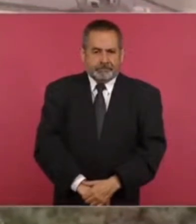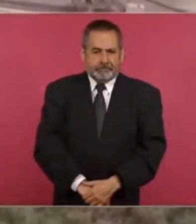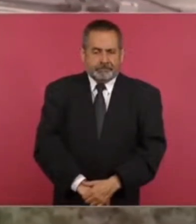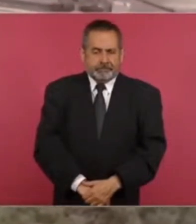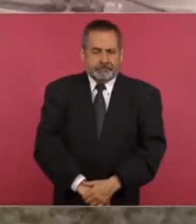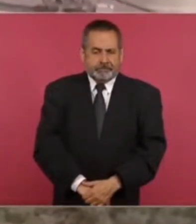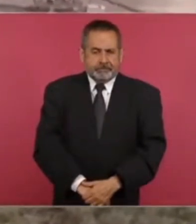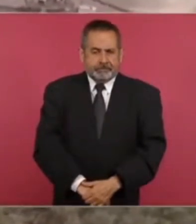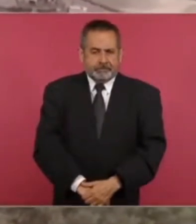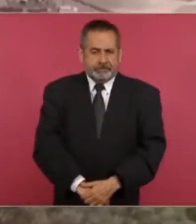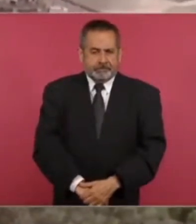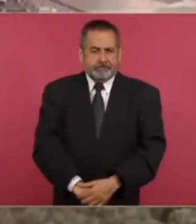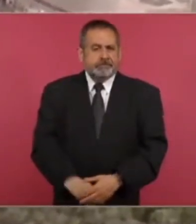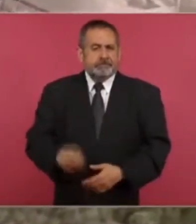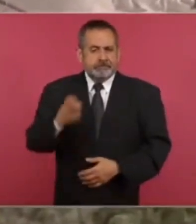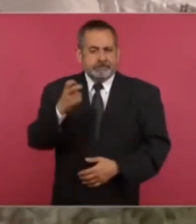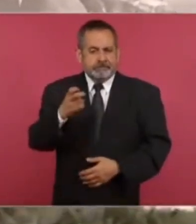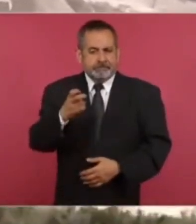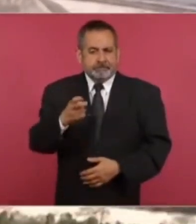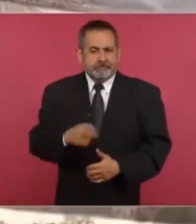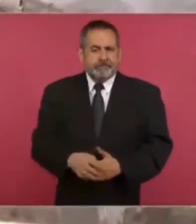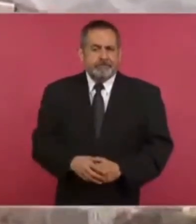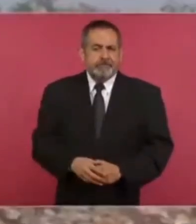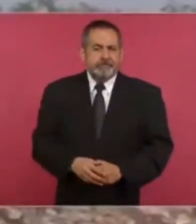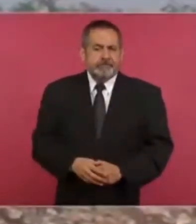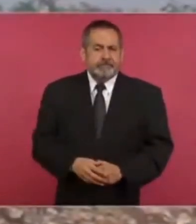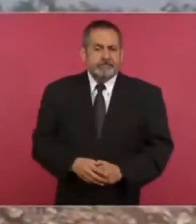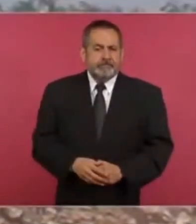esa es la arena que se llevan a Estados Unidos